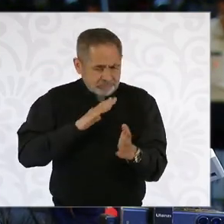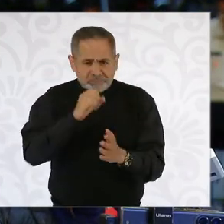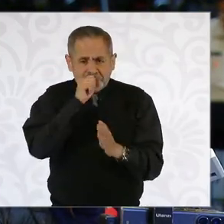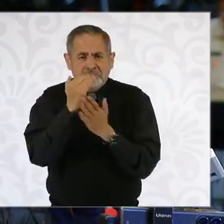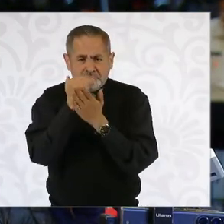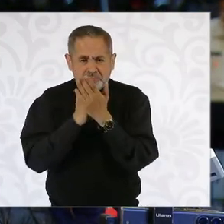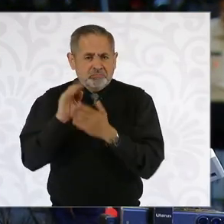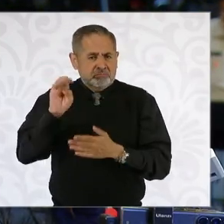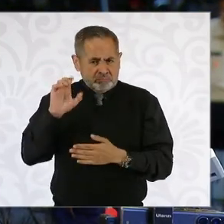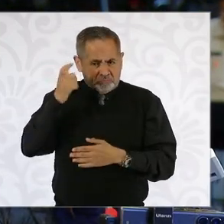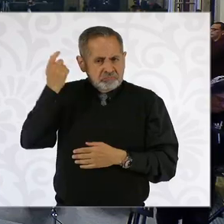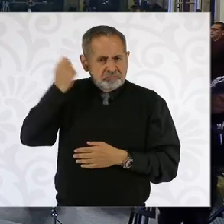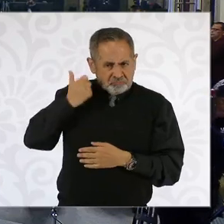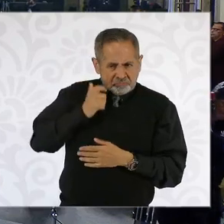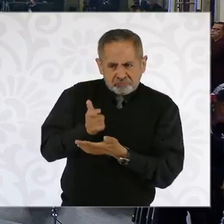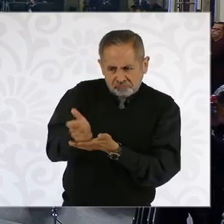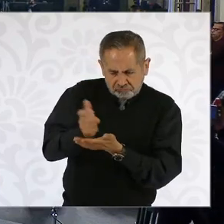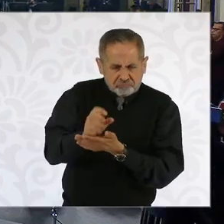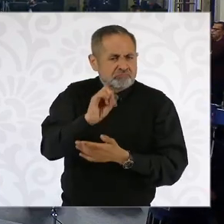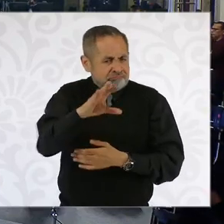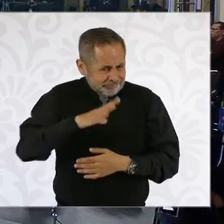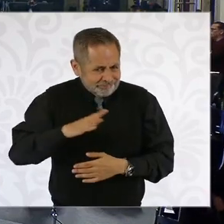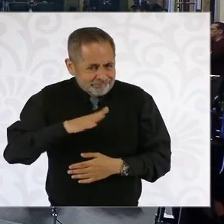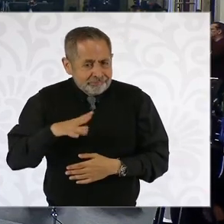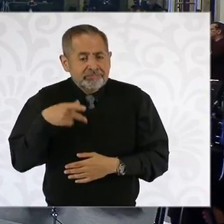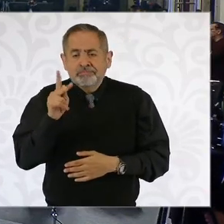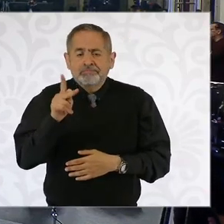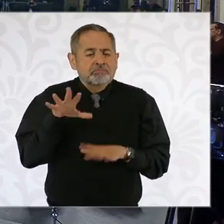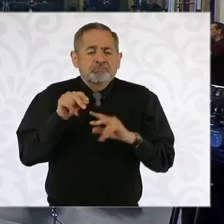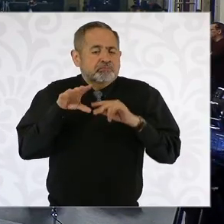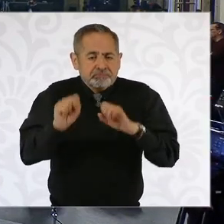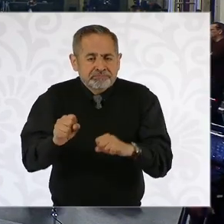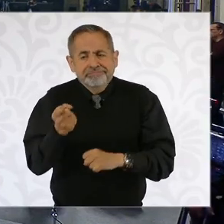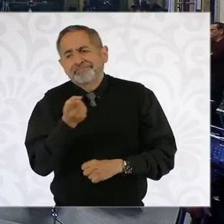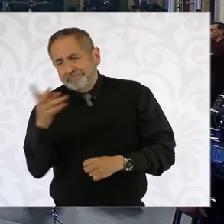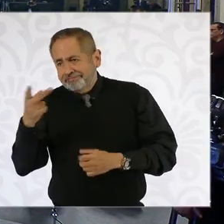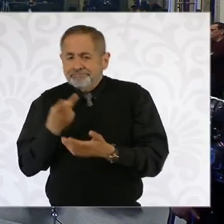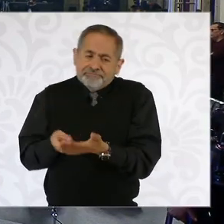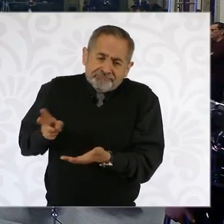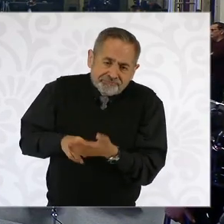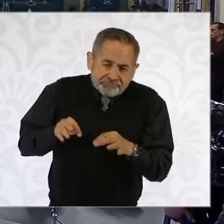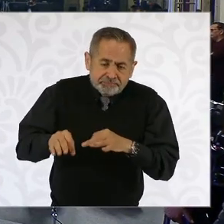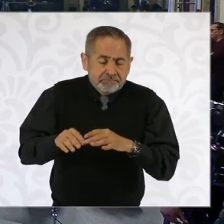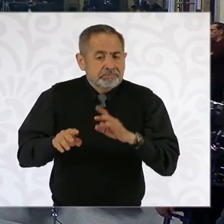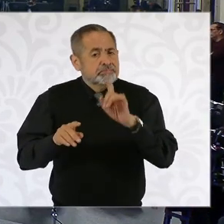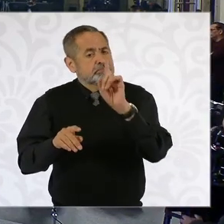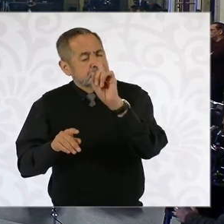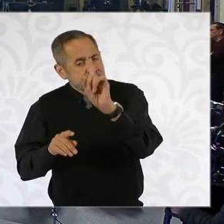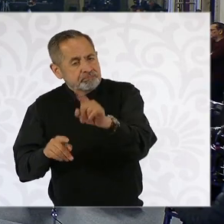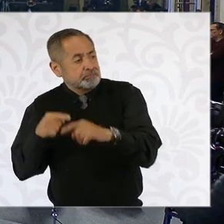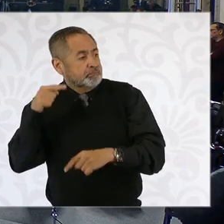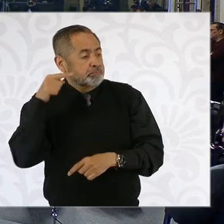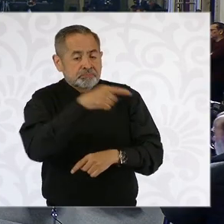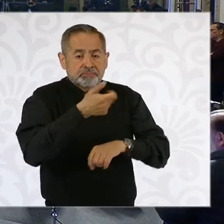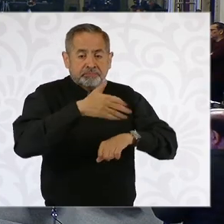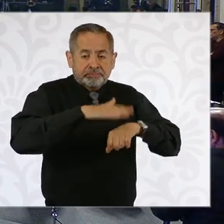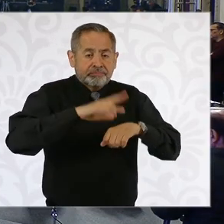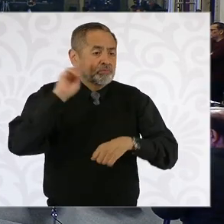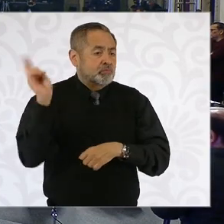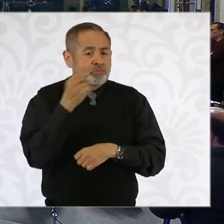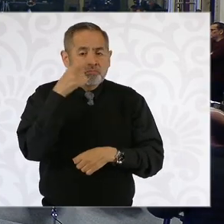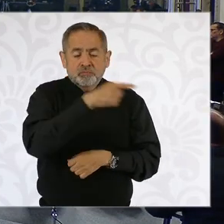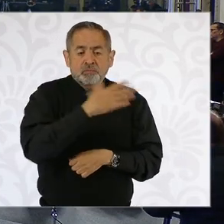becas importante impulsado por el gobernador. El tema, presidenta, es que la administración de la Universidad de Sonora